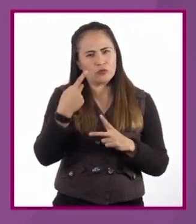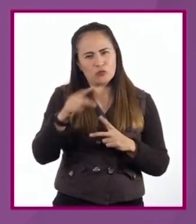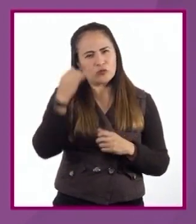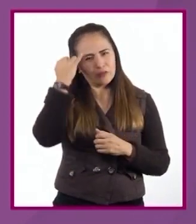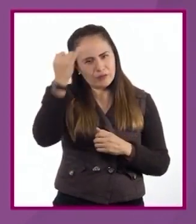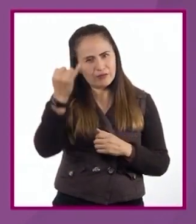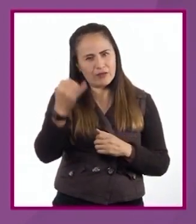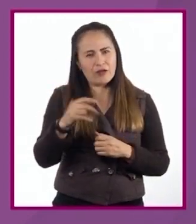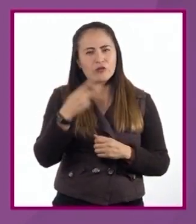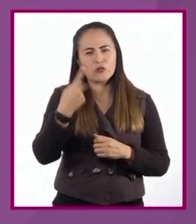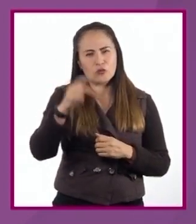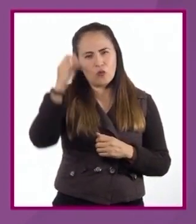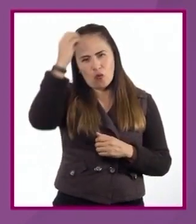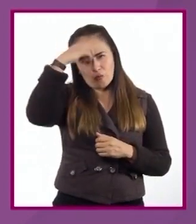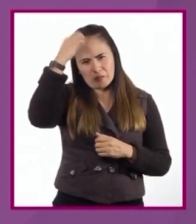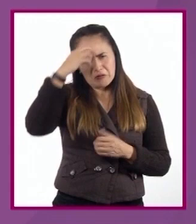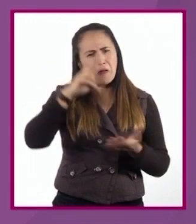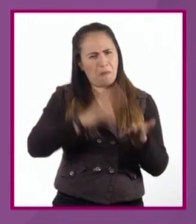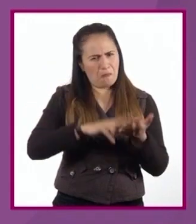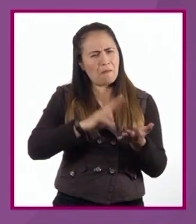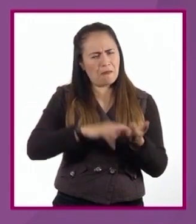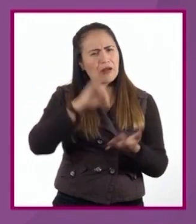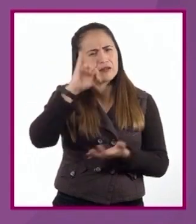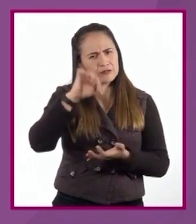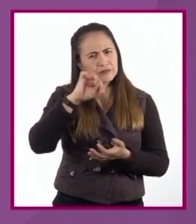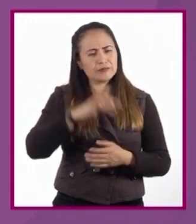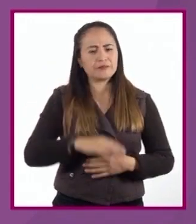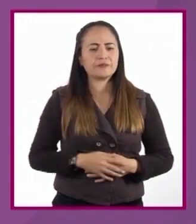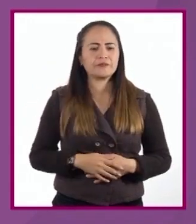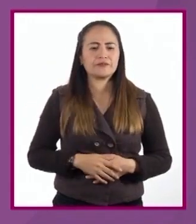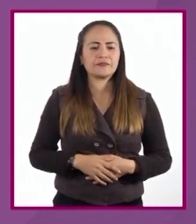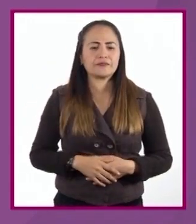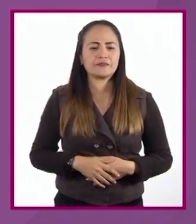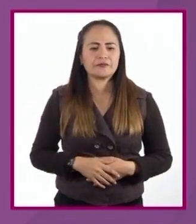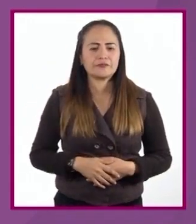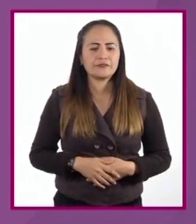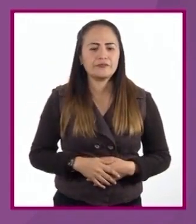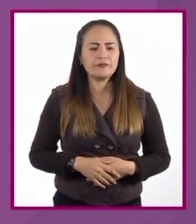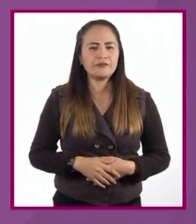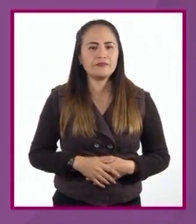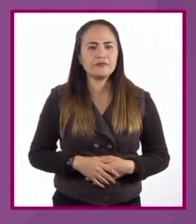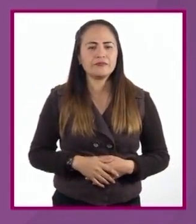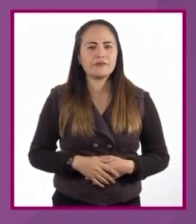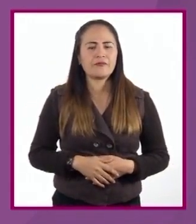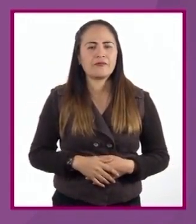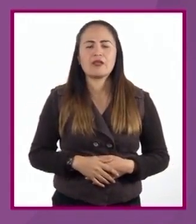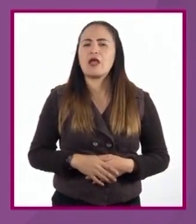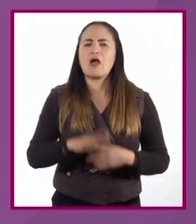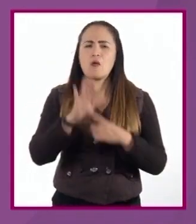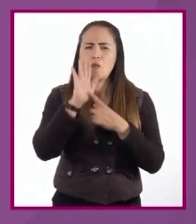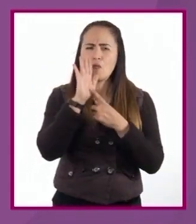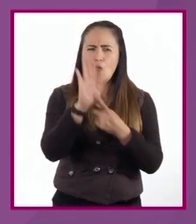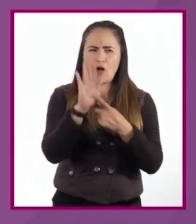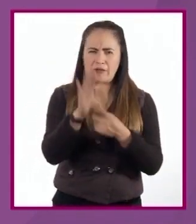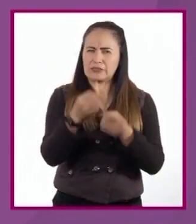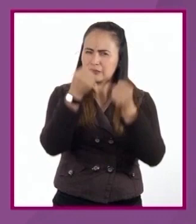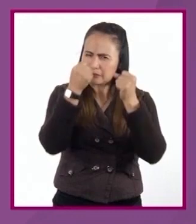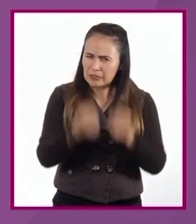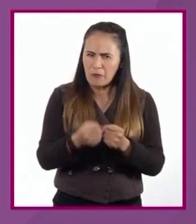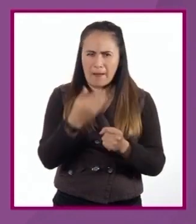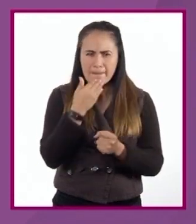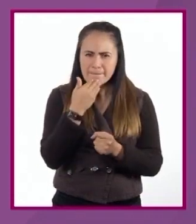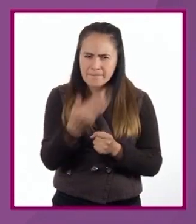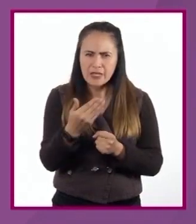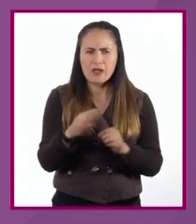en tu postura. Yo creo que sí es importante. ¿Y cómo podemos lograr argumentos sólidos y consistentes? Bueno, mira,